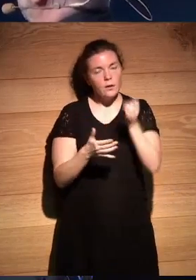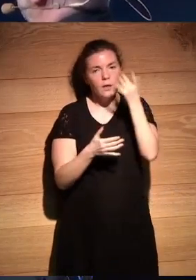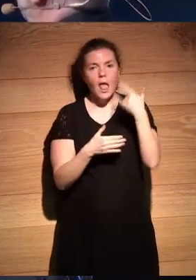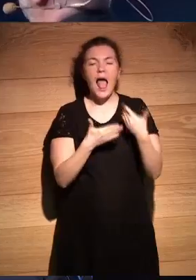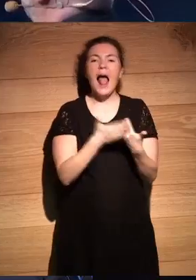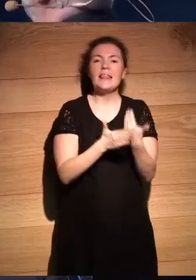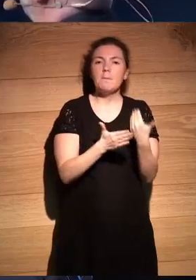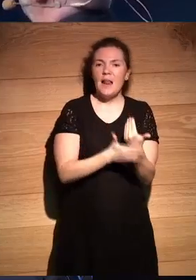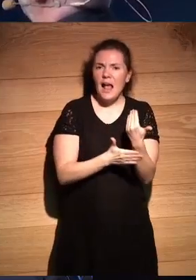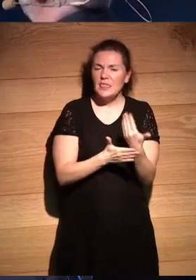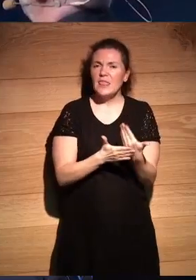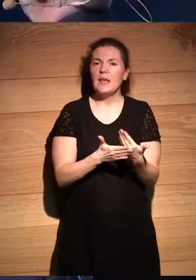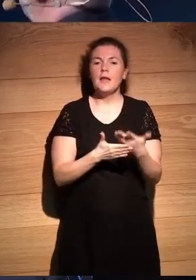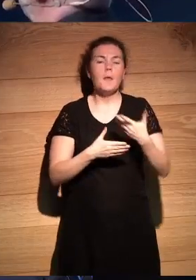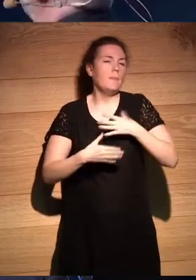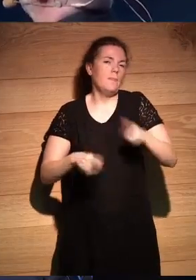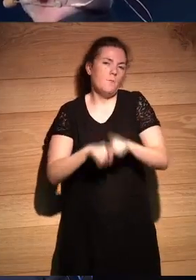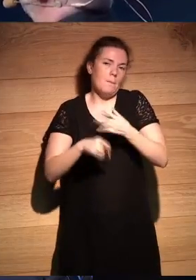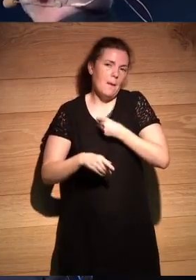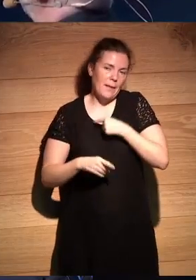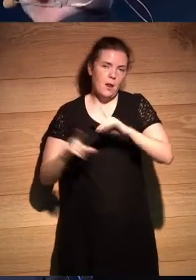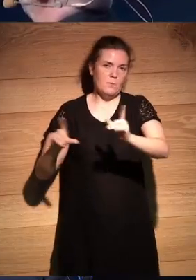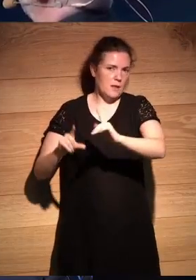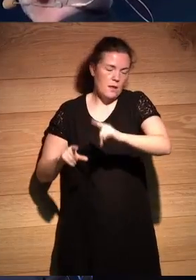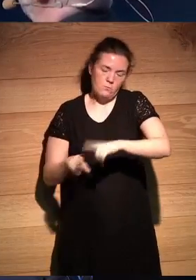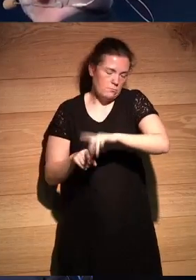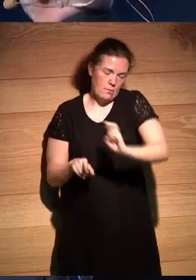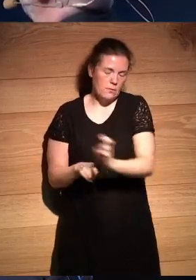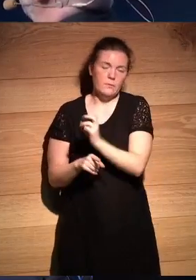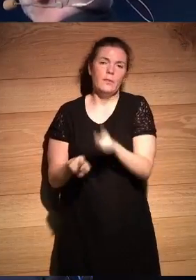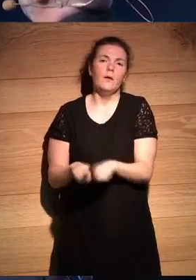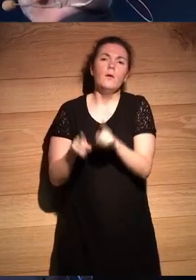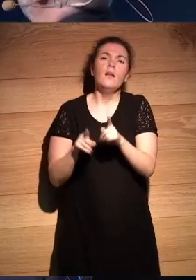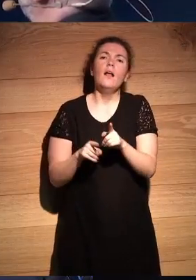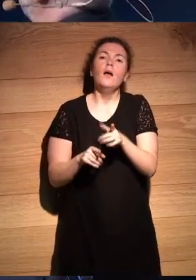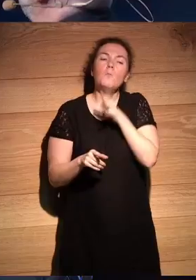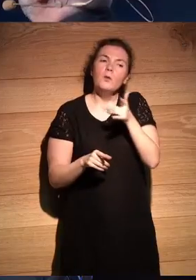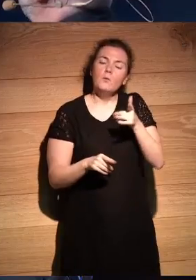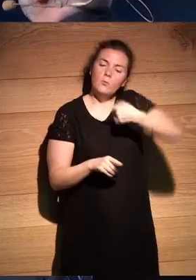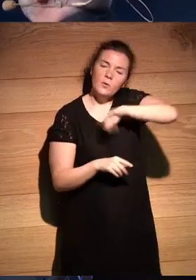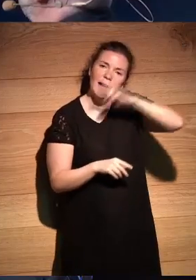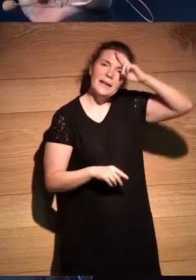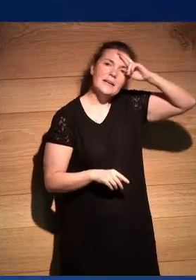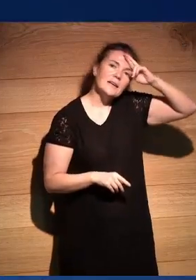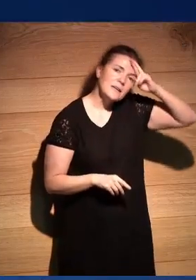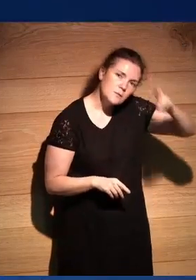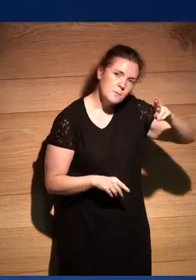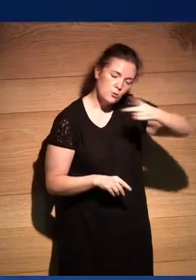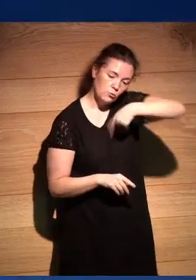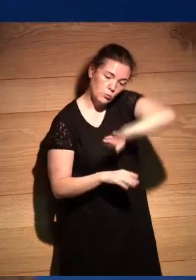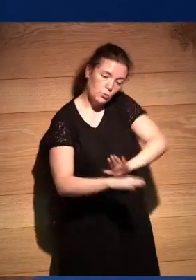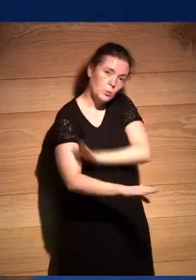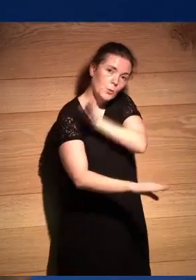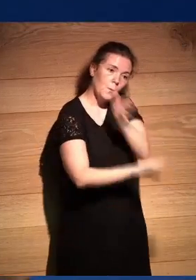Magazine en cualquiera de los formatos en papel en pantallas o allá donde fuera sino también por el hecho respetuoso de abordar un